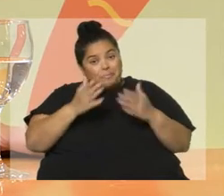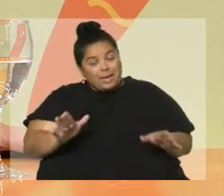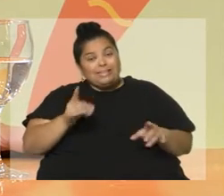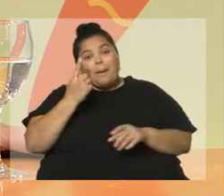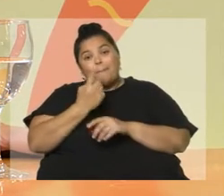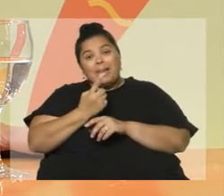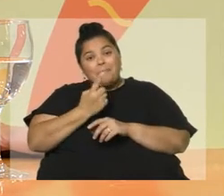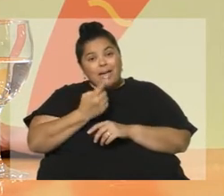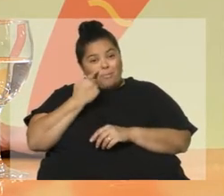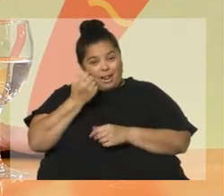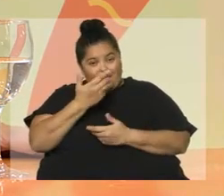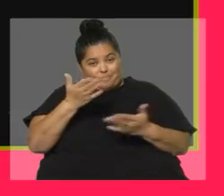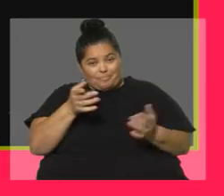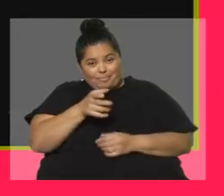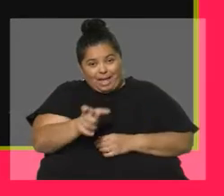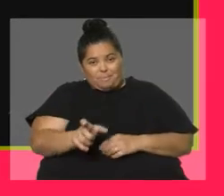compartir este tape.